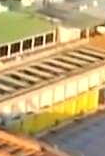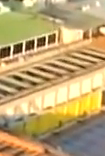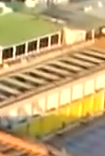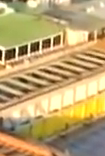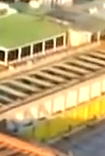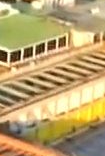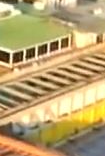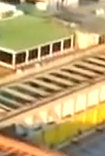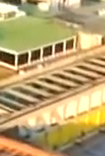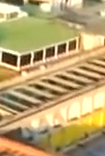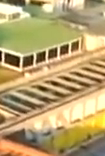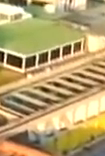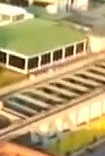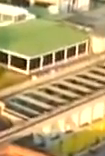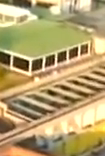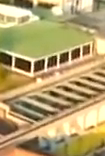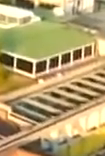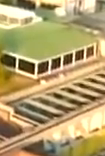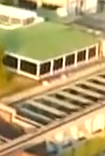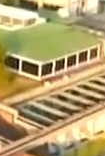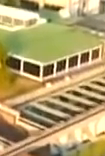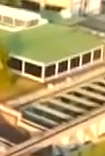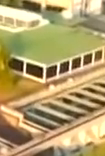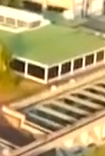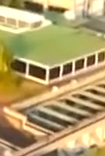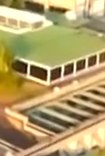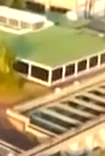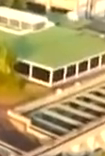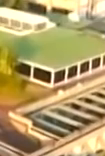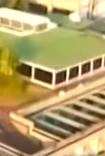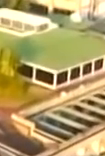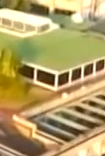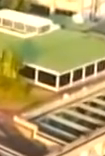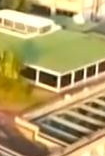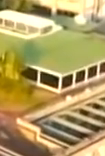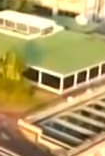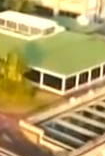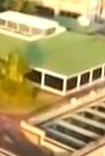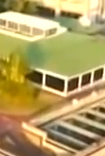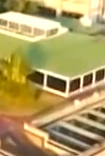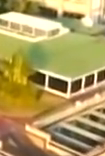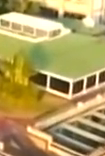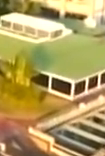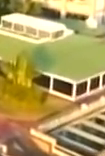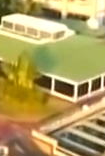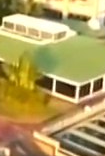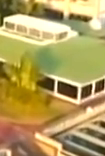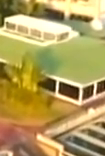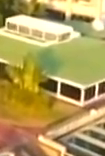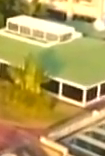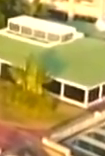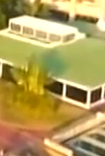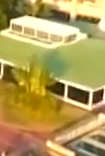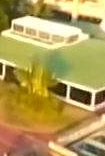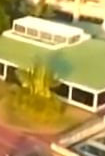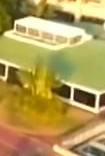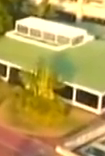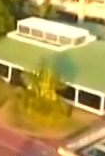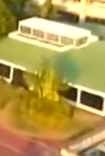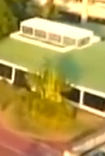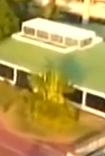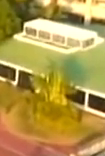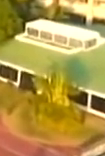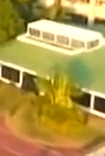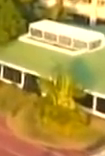del gobierno bolivariano, con todo lo que han sido los invitados internacionales a acompañar este proceso